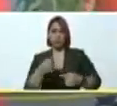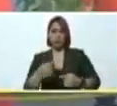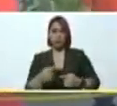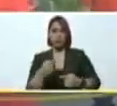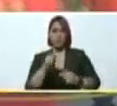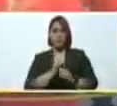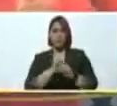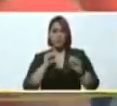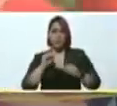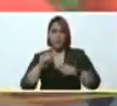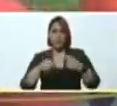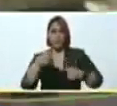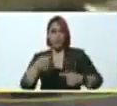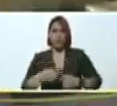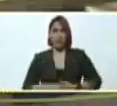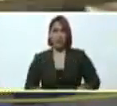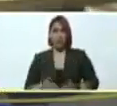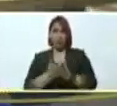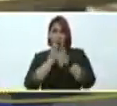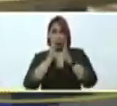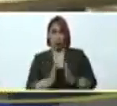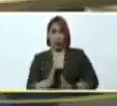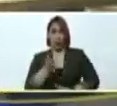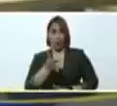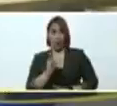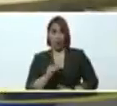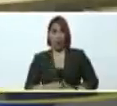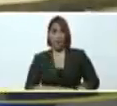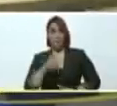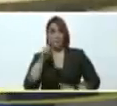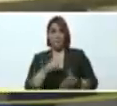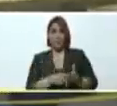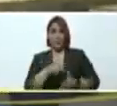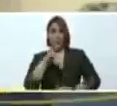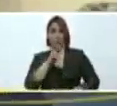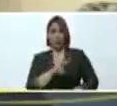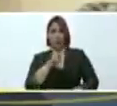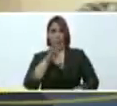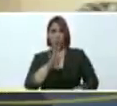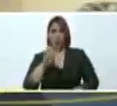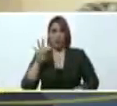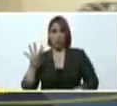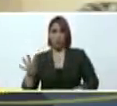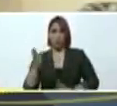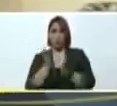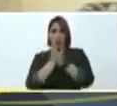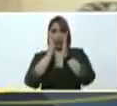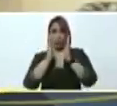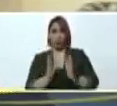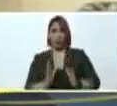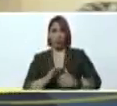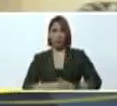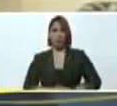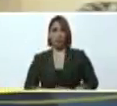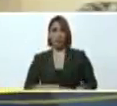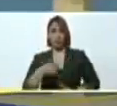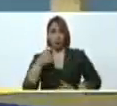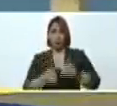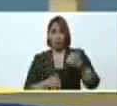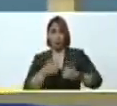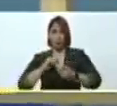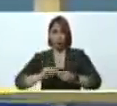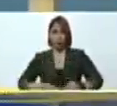Esta escuela cuenta con 1.244 estudiantes, el cual fue